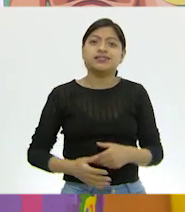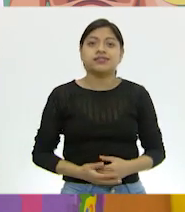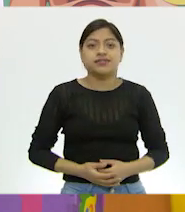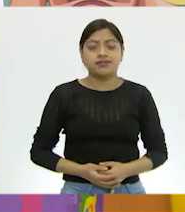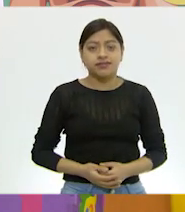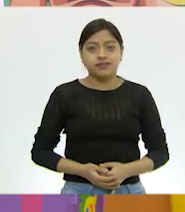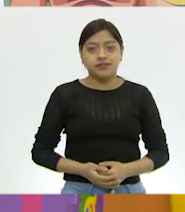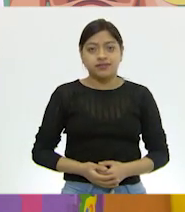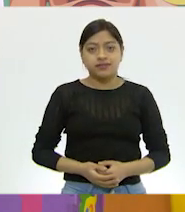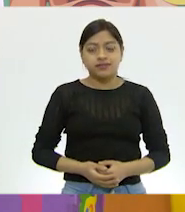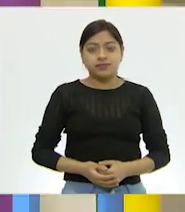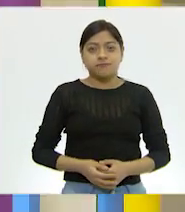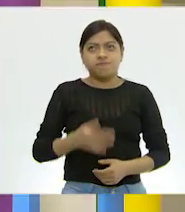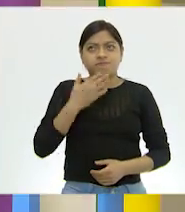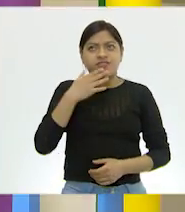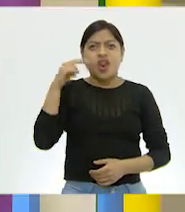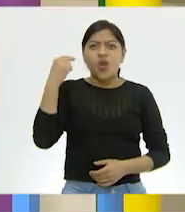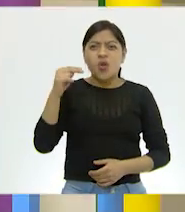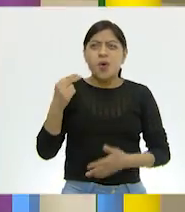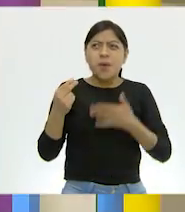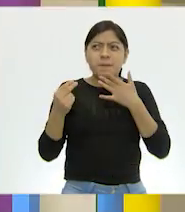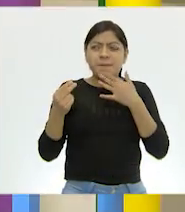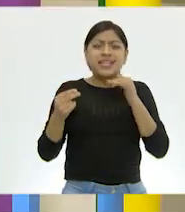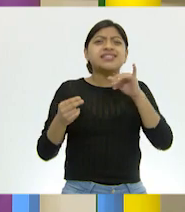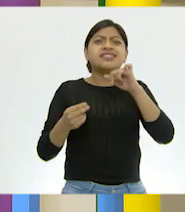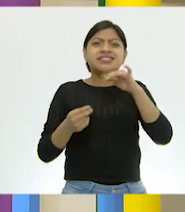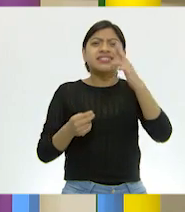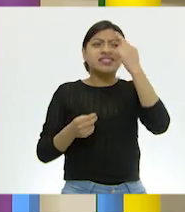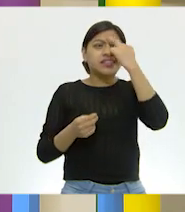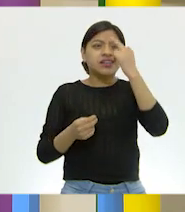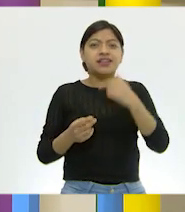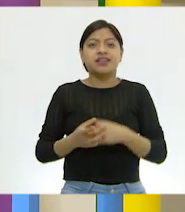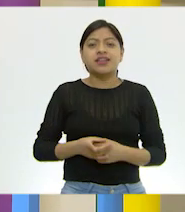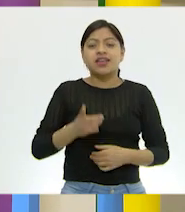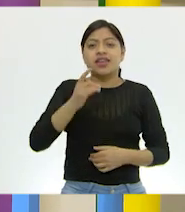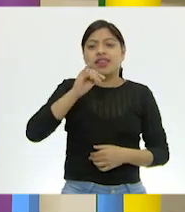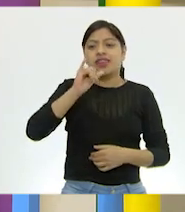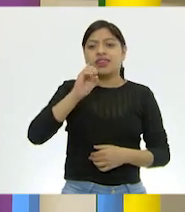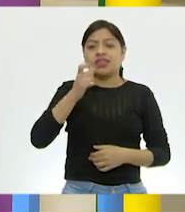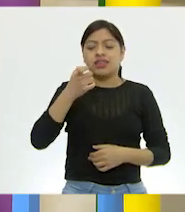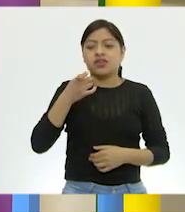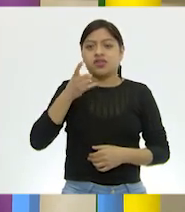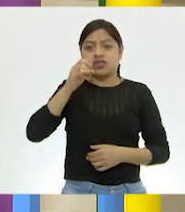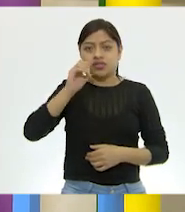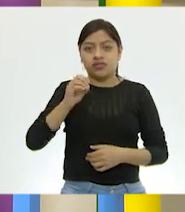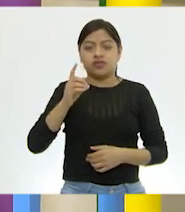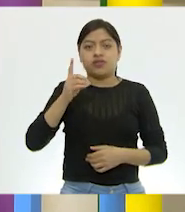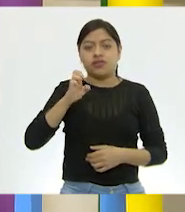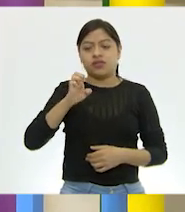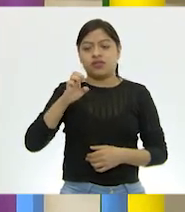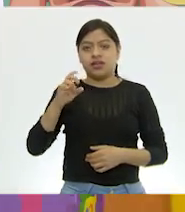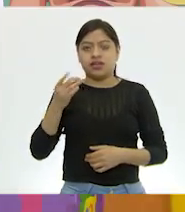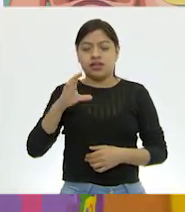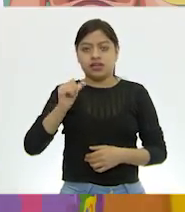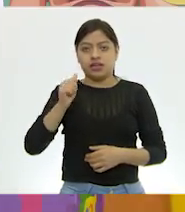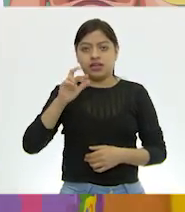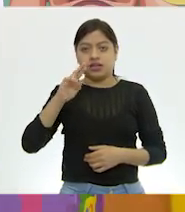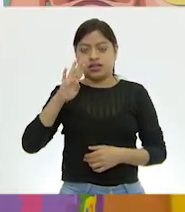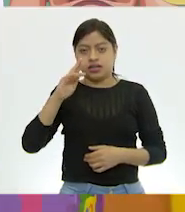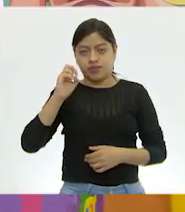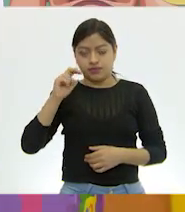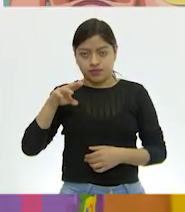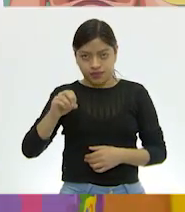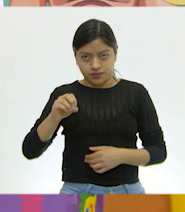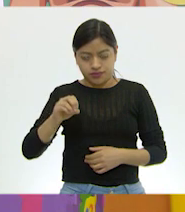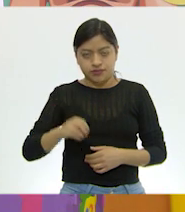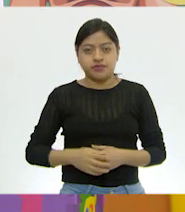Ah, era... Espérame, sí me acuerdo, sí me acuerdo. Era dióxido de carbono. Exacto. Vamos a ponerlo aquí. Dióxido